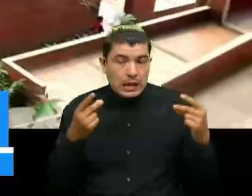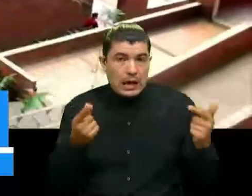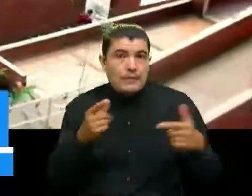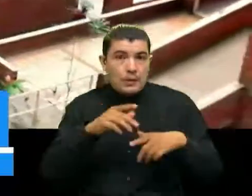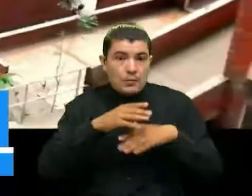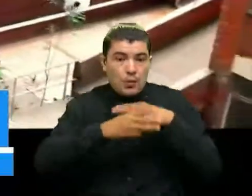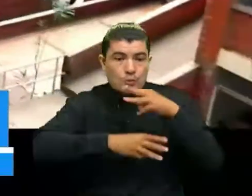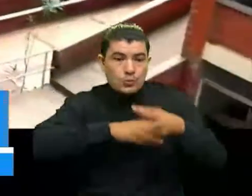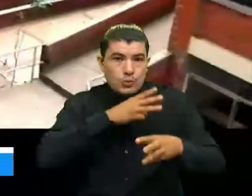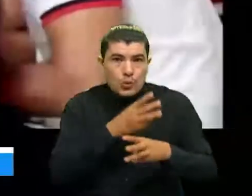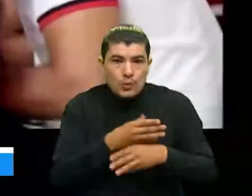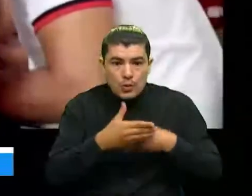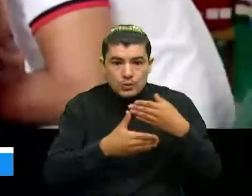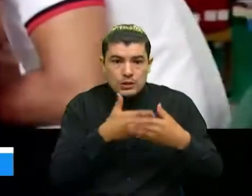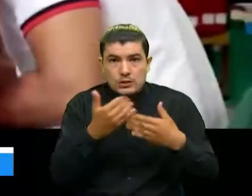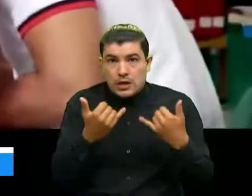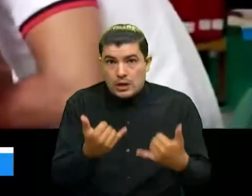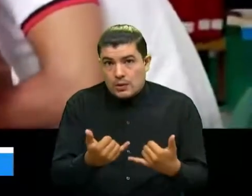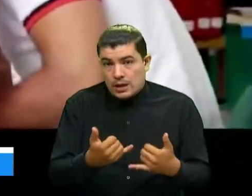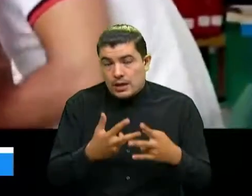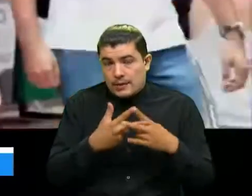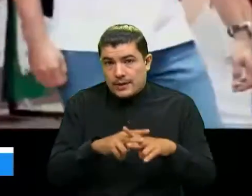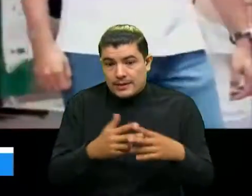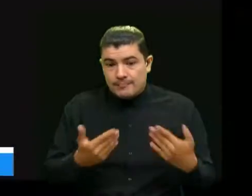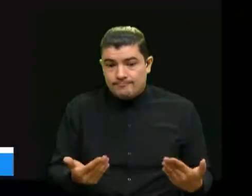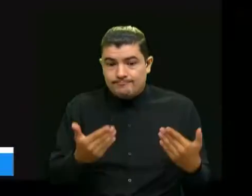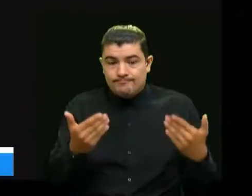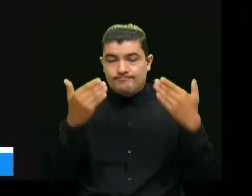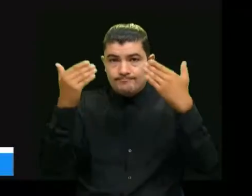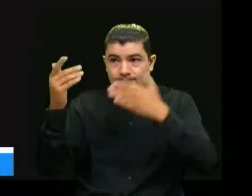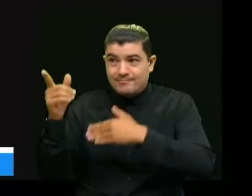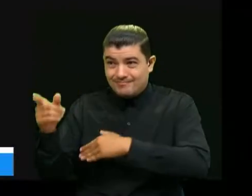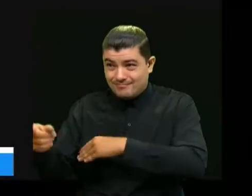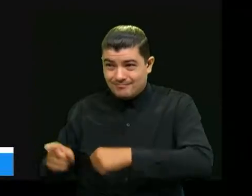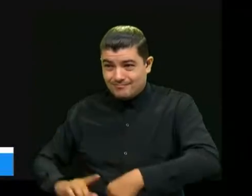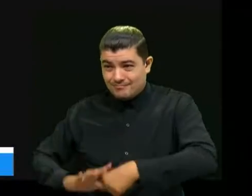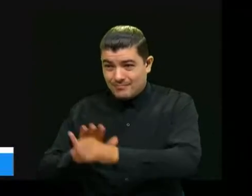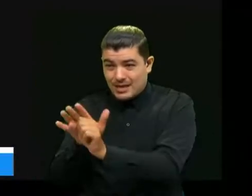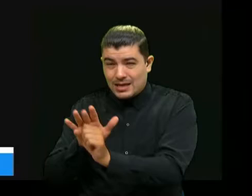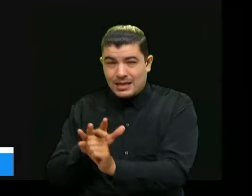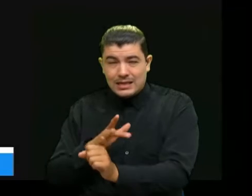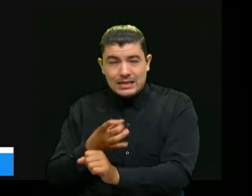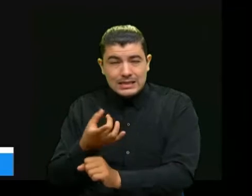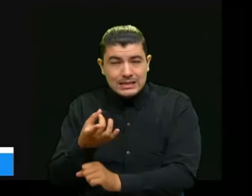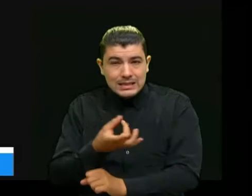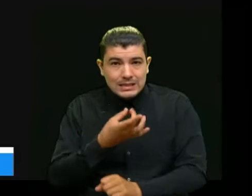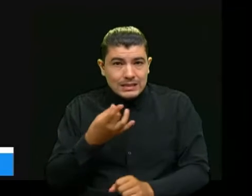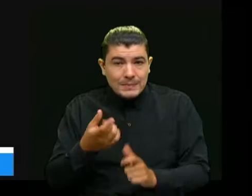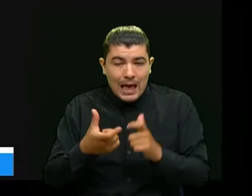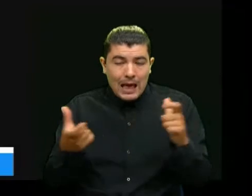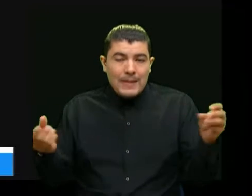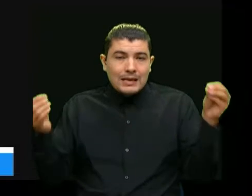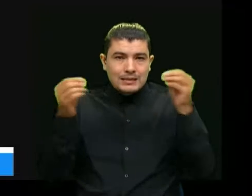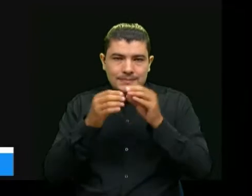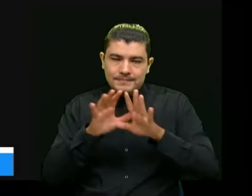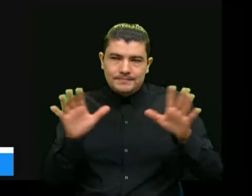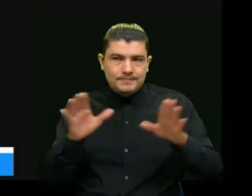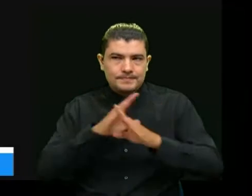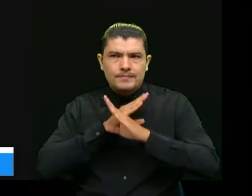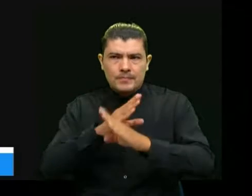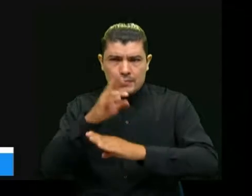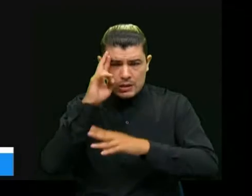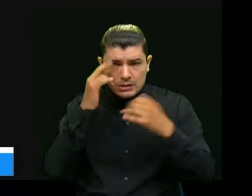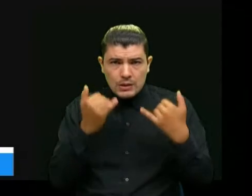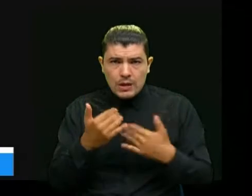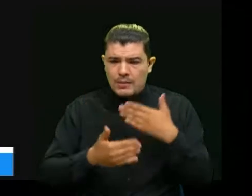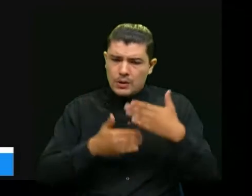herramienta para que esta pandemia que ha sido muy dolorosa pues no lo sea aún más entonces vamos avanzando